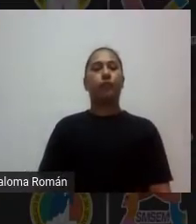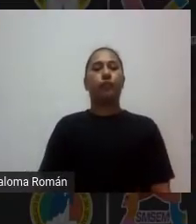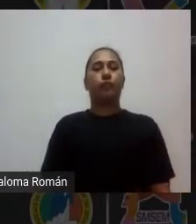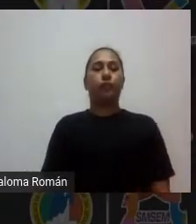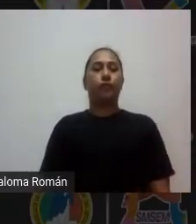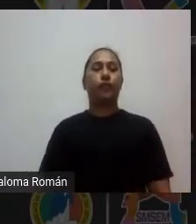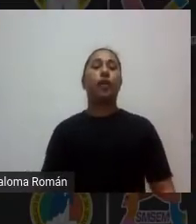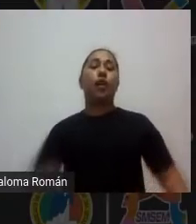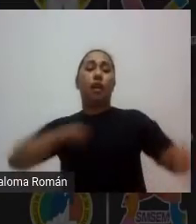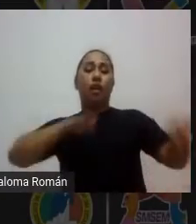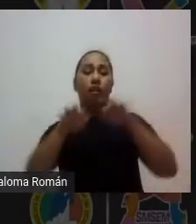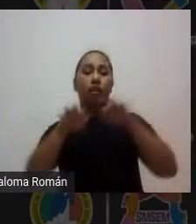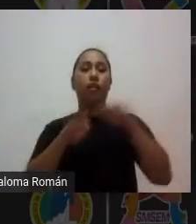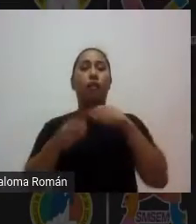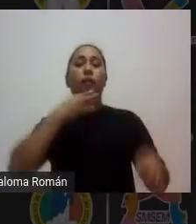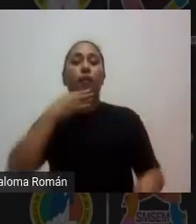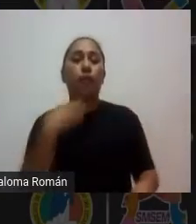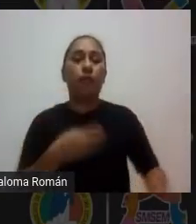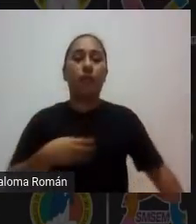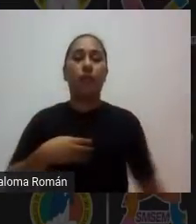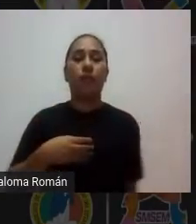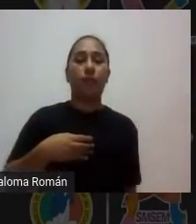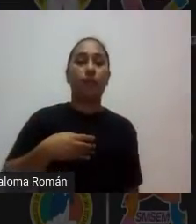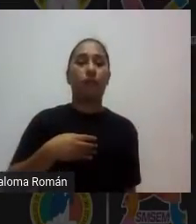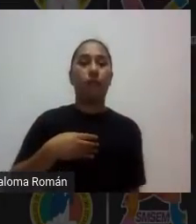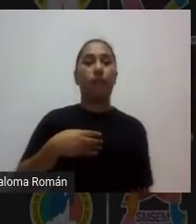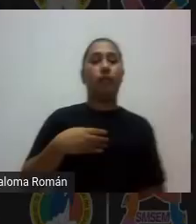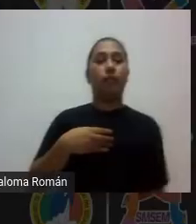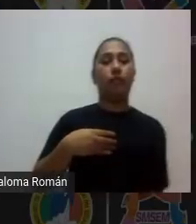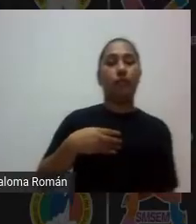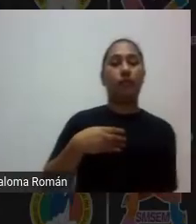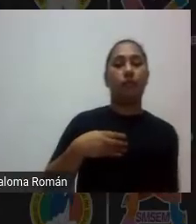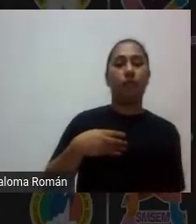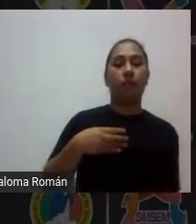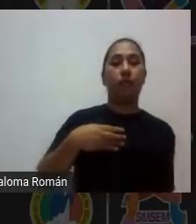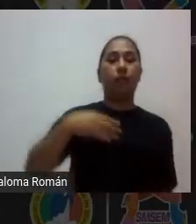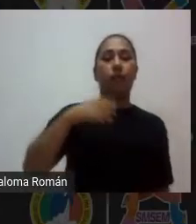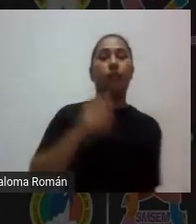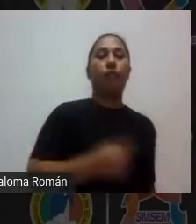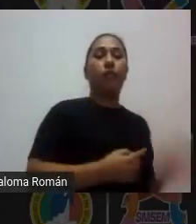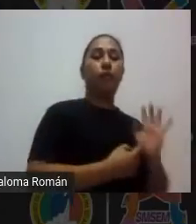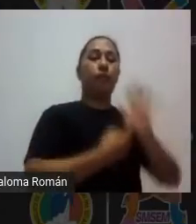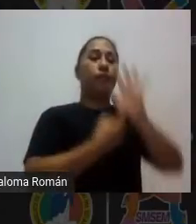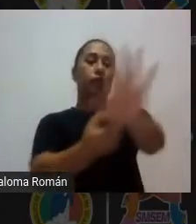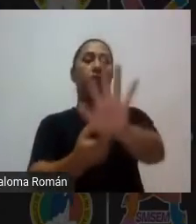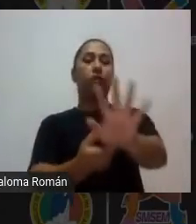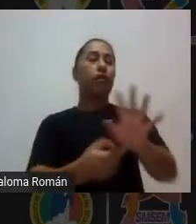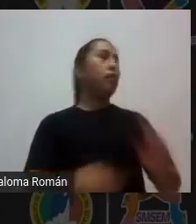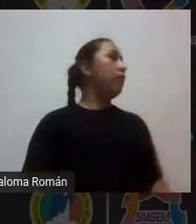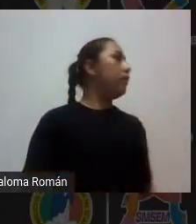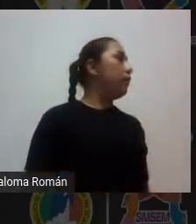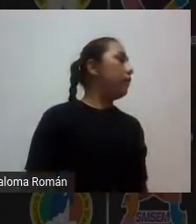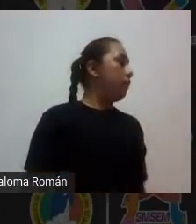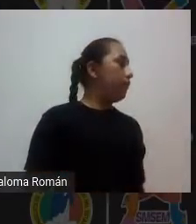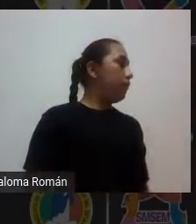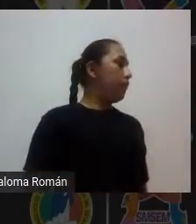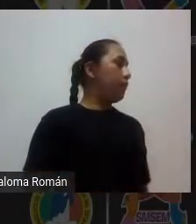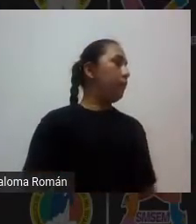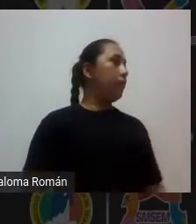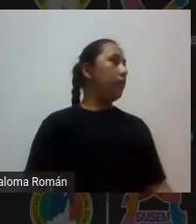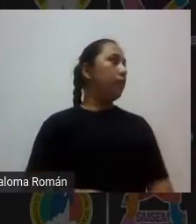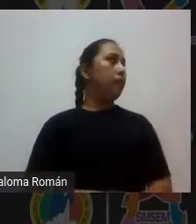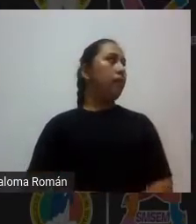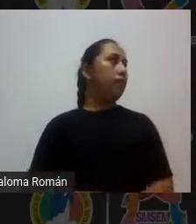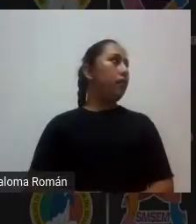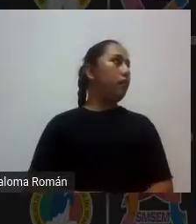desarrollo muy bien aquí se va a desarrollar una presentación oral sí una exposición oral con los hallazgos